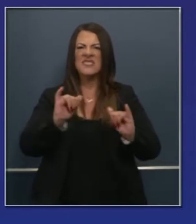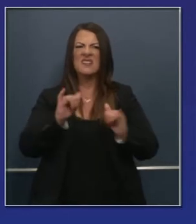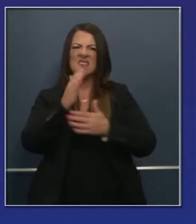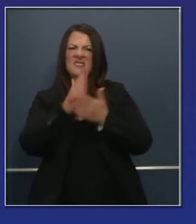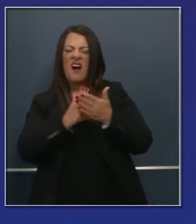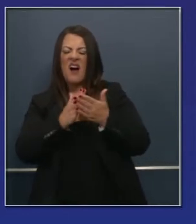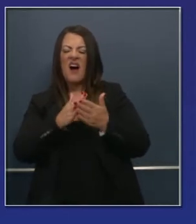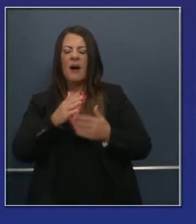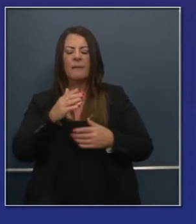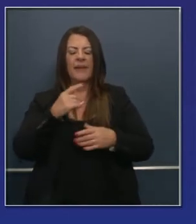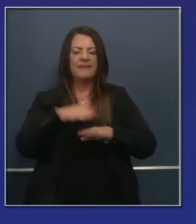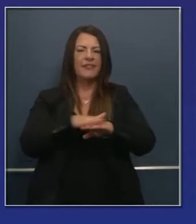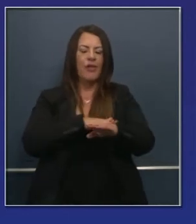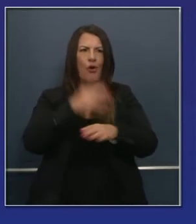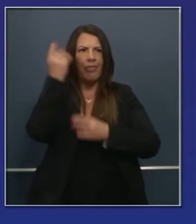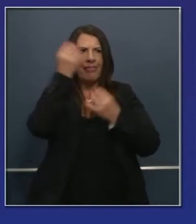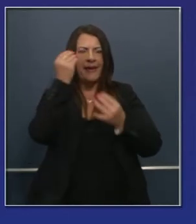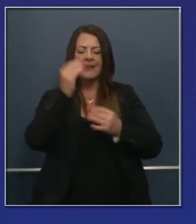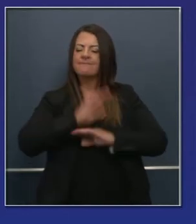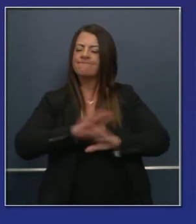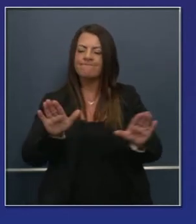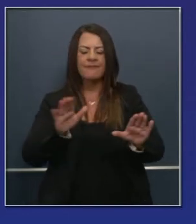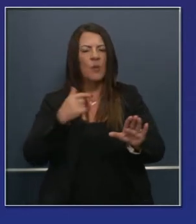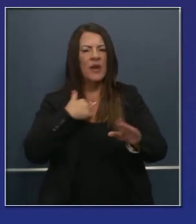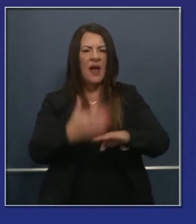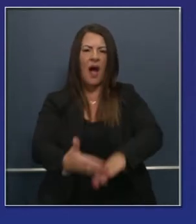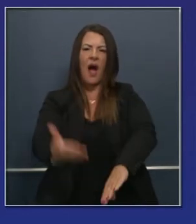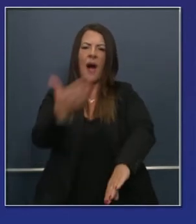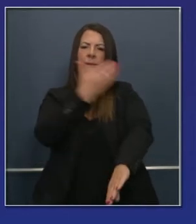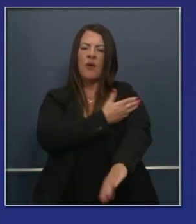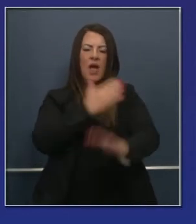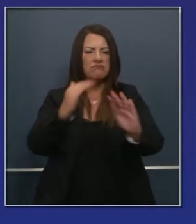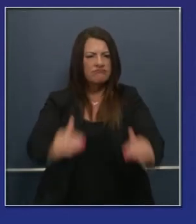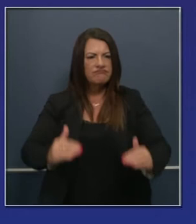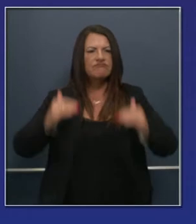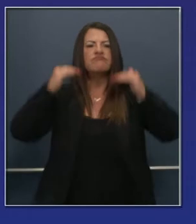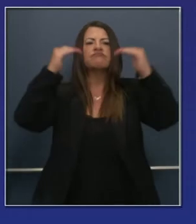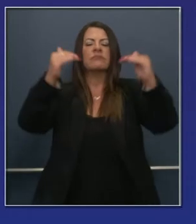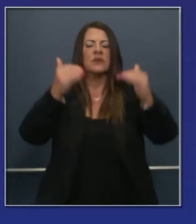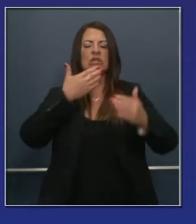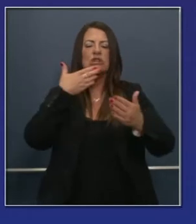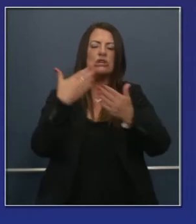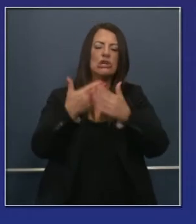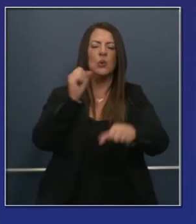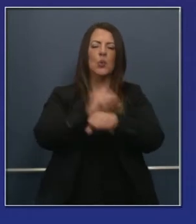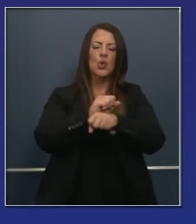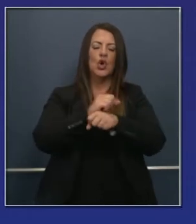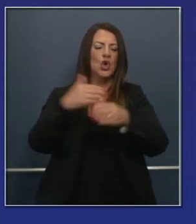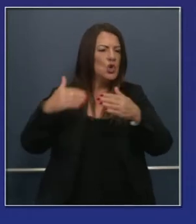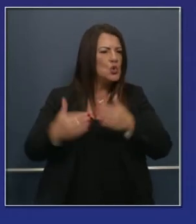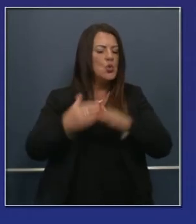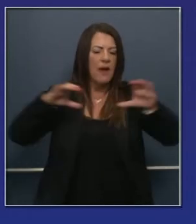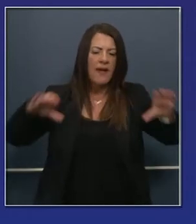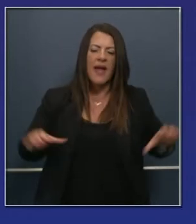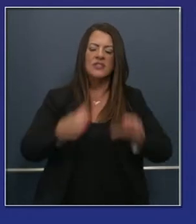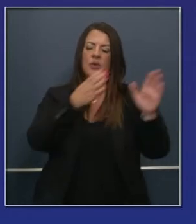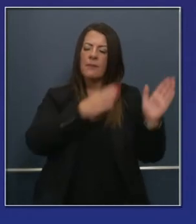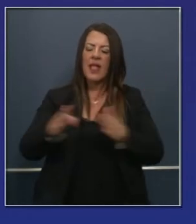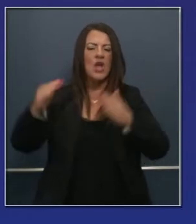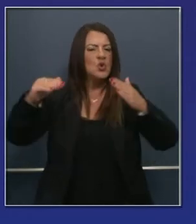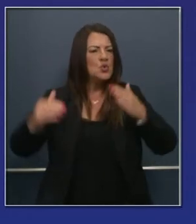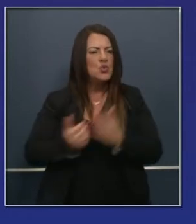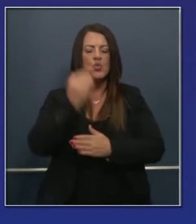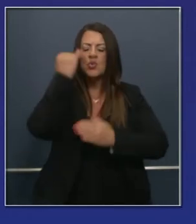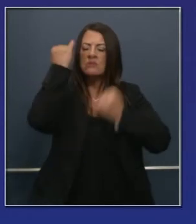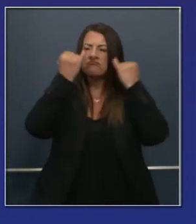Estamos en modo de diálogo actualmente y estaremos tratando de arreglar este plan de trabajo en el futuro.